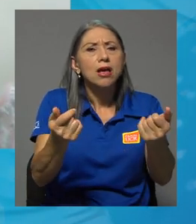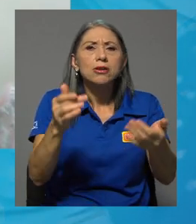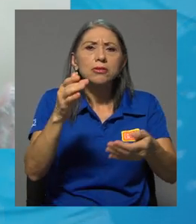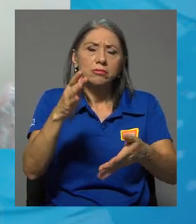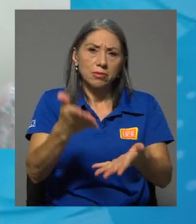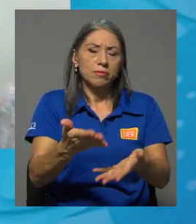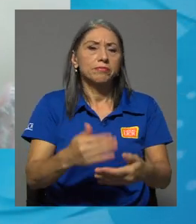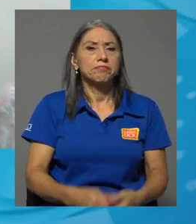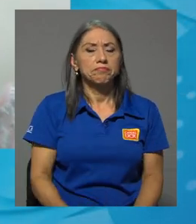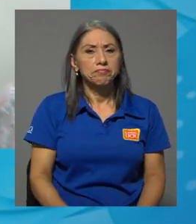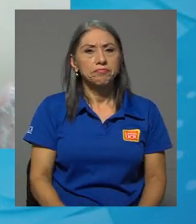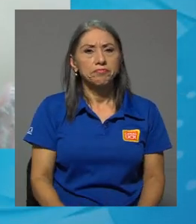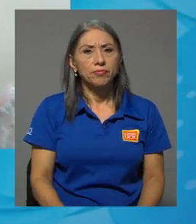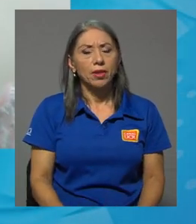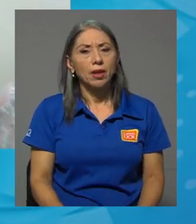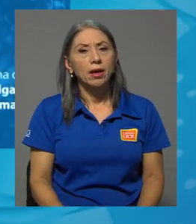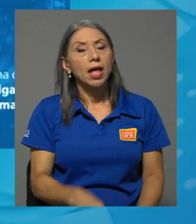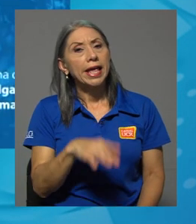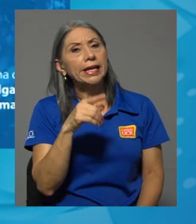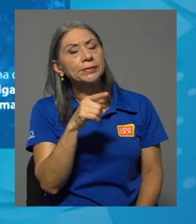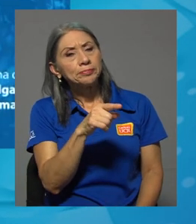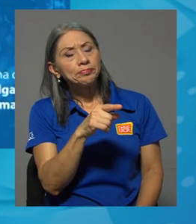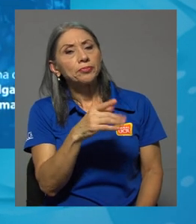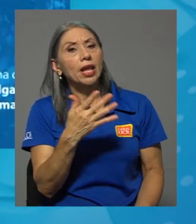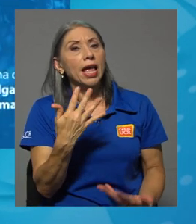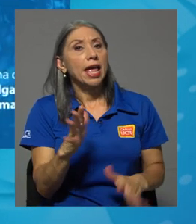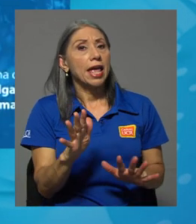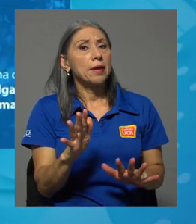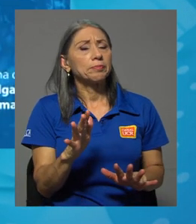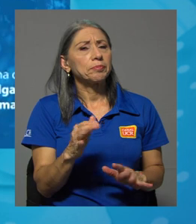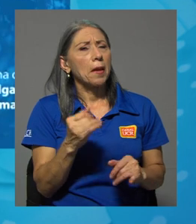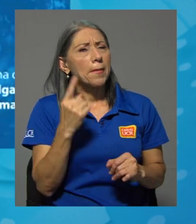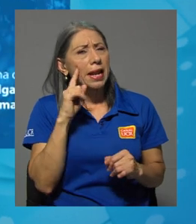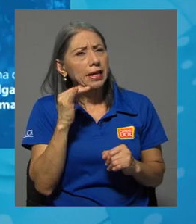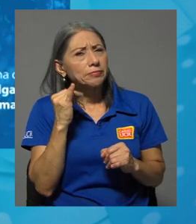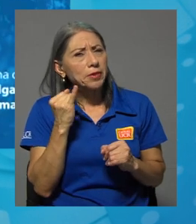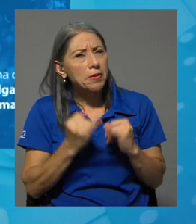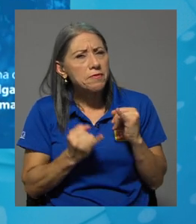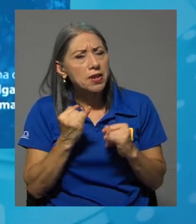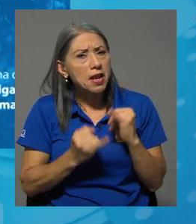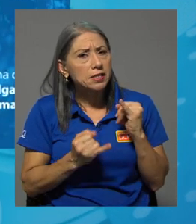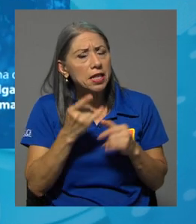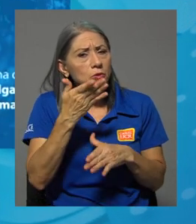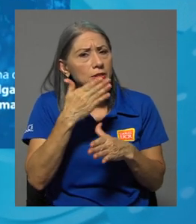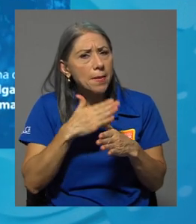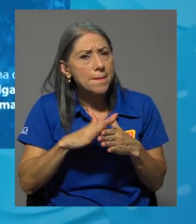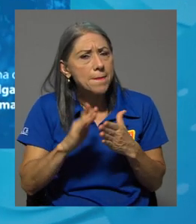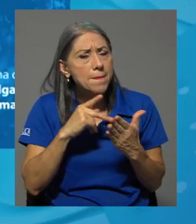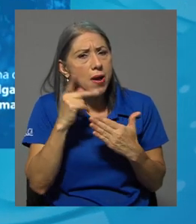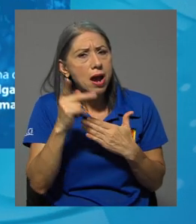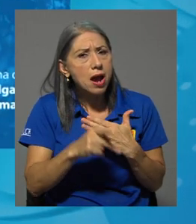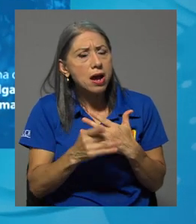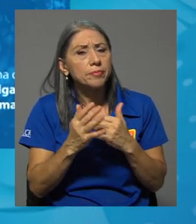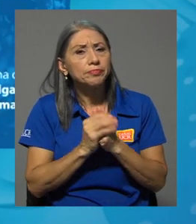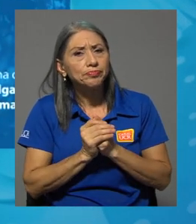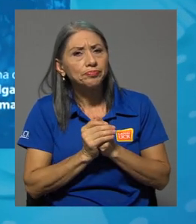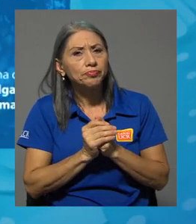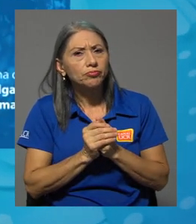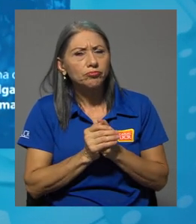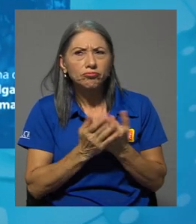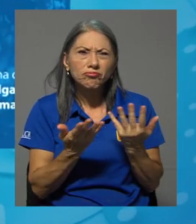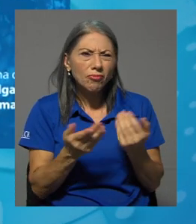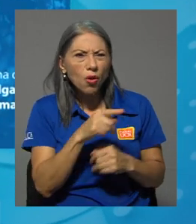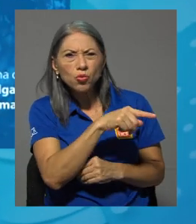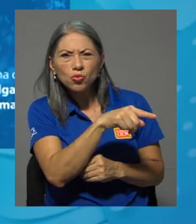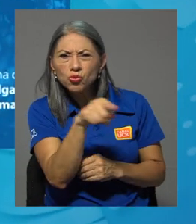consultas. Wendy, para ir finalizando esta parte del programa, ¿qué